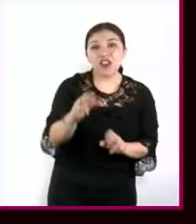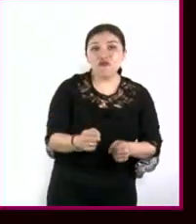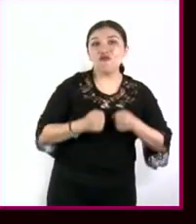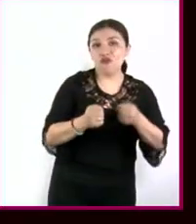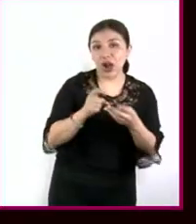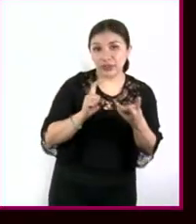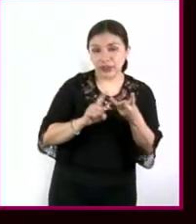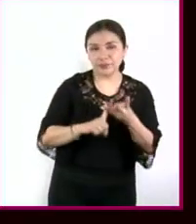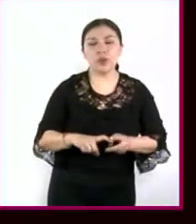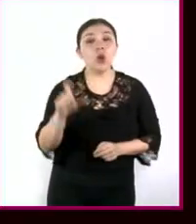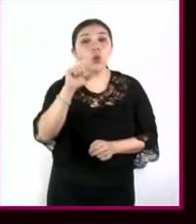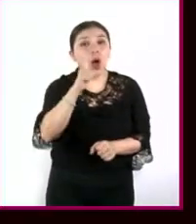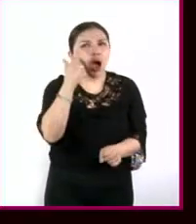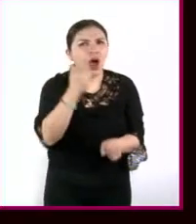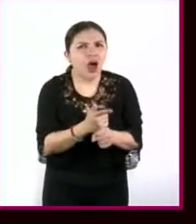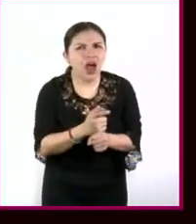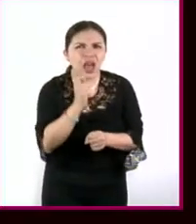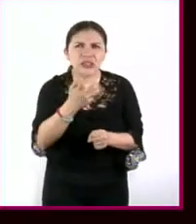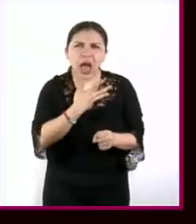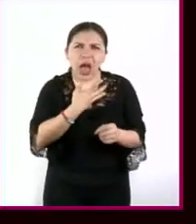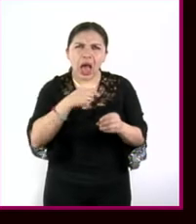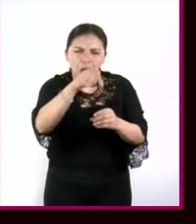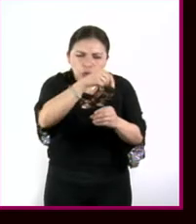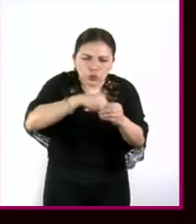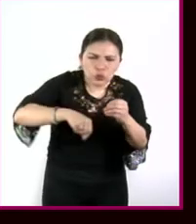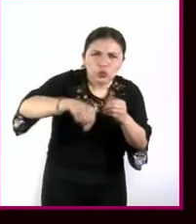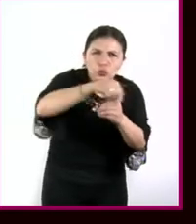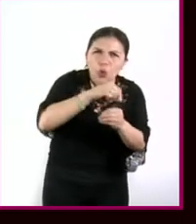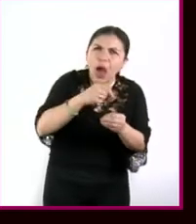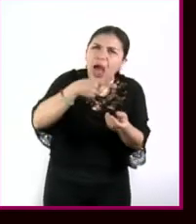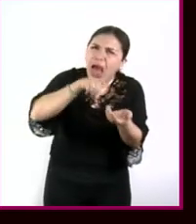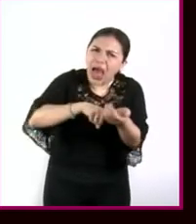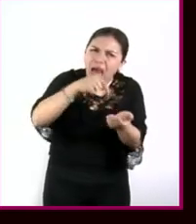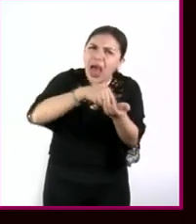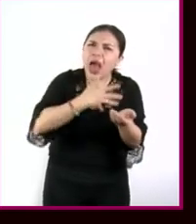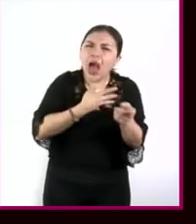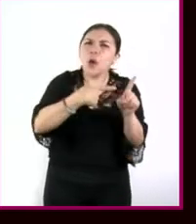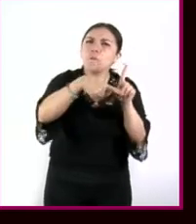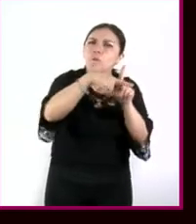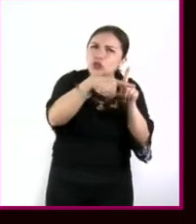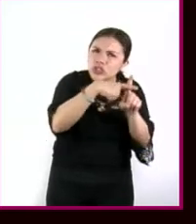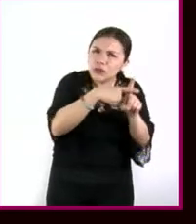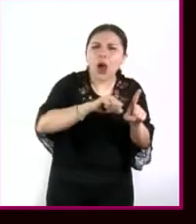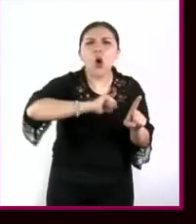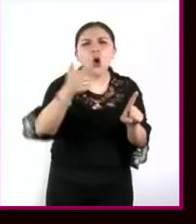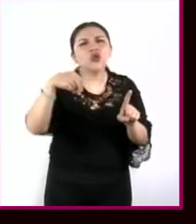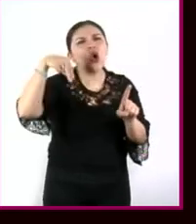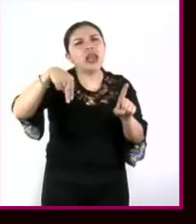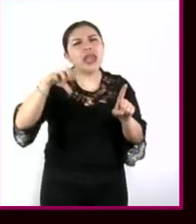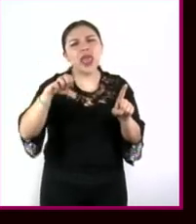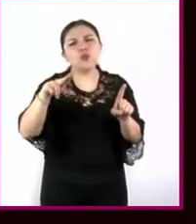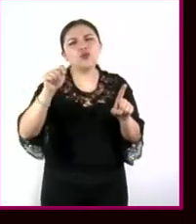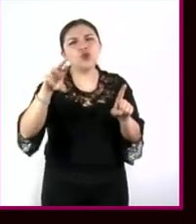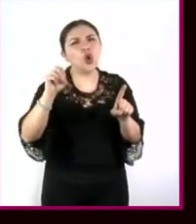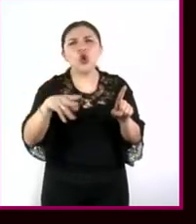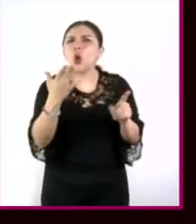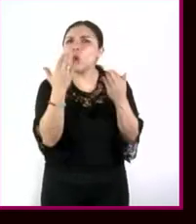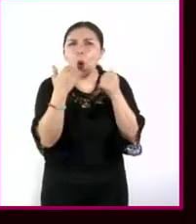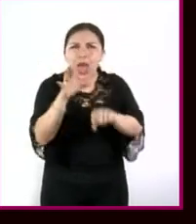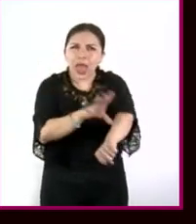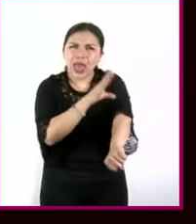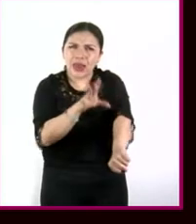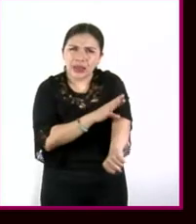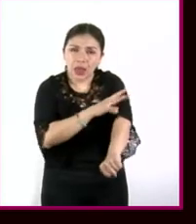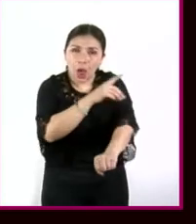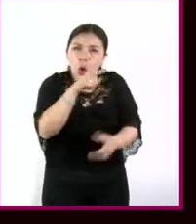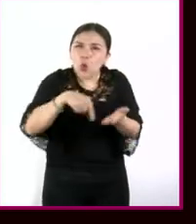cuando se descubrió que en el núcleo atómico había protones con carga positiva además de neutrones que no tienen carga eléctrica en